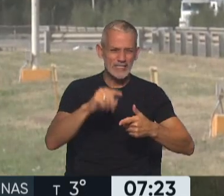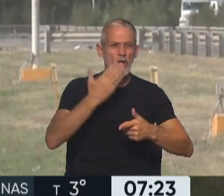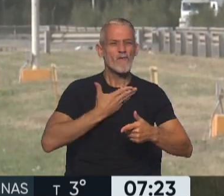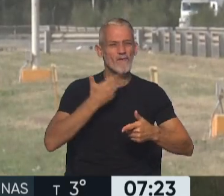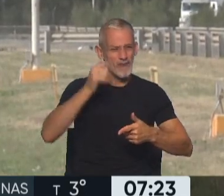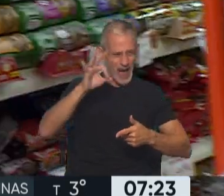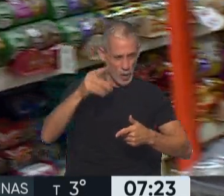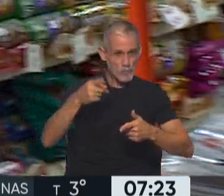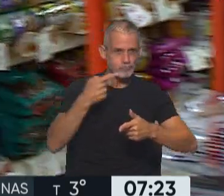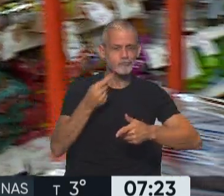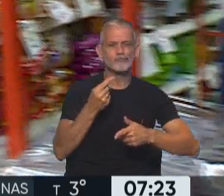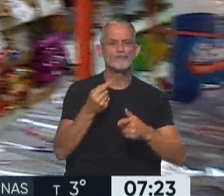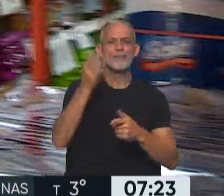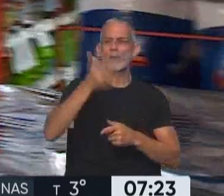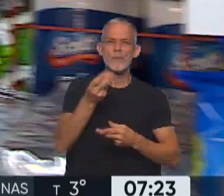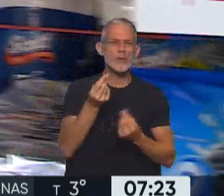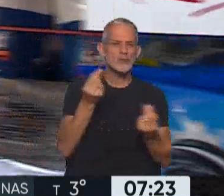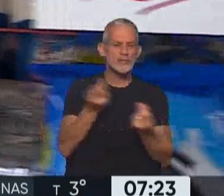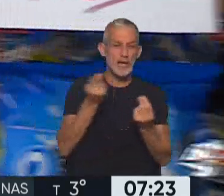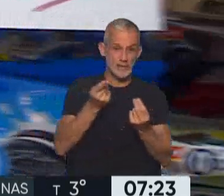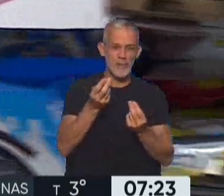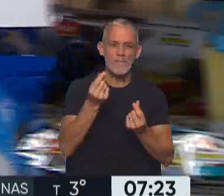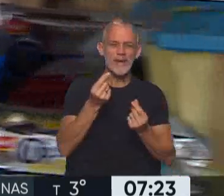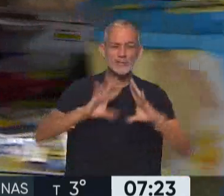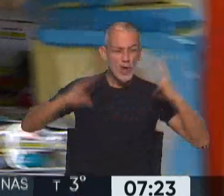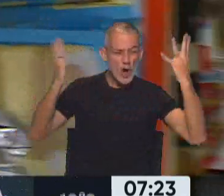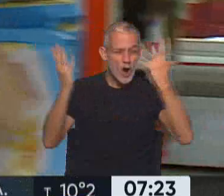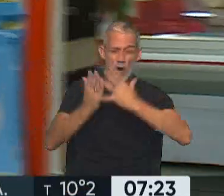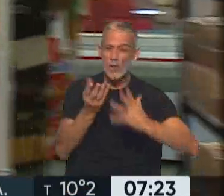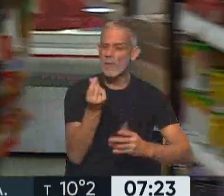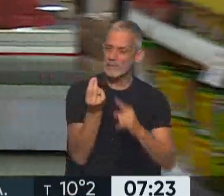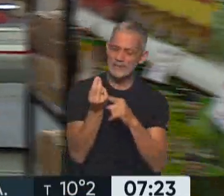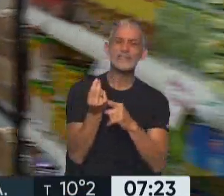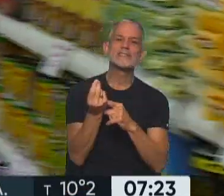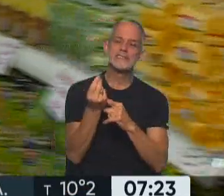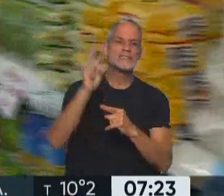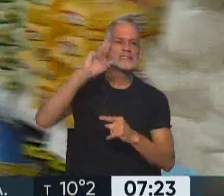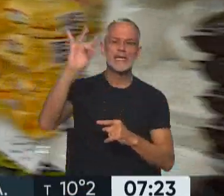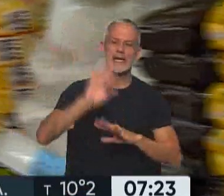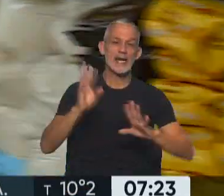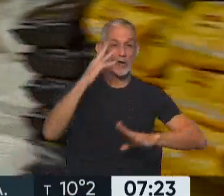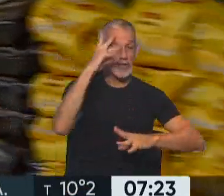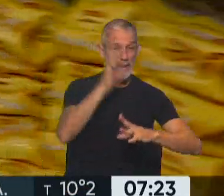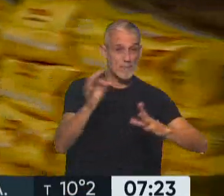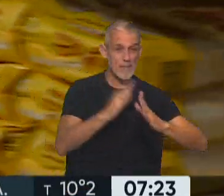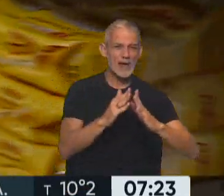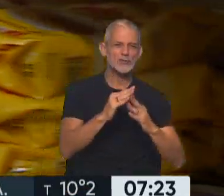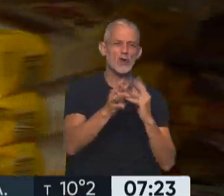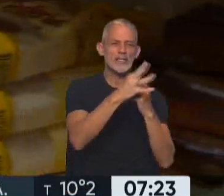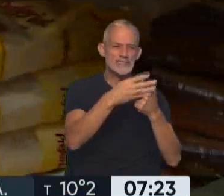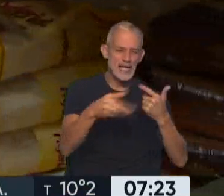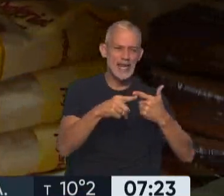señala que el índice de precios de los alimentos a nivel mundial marcó un nuevo récord en marzo en cereales,